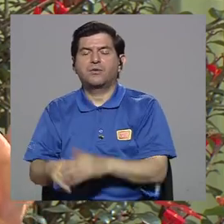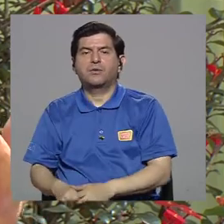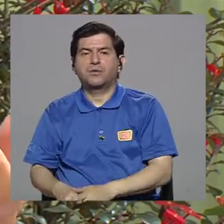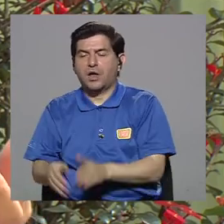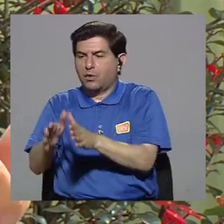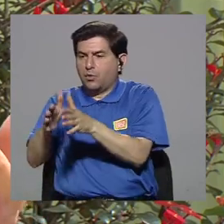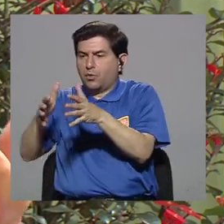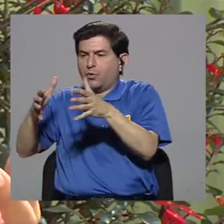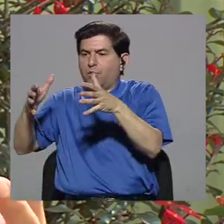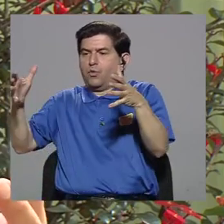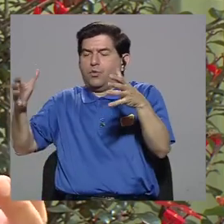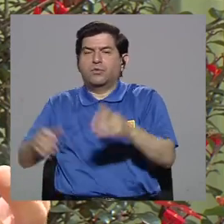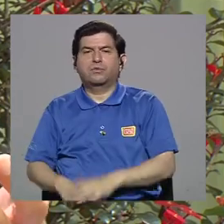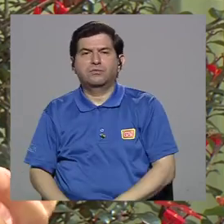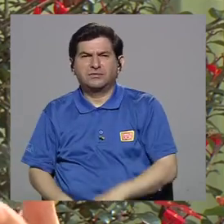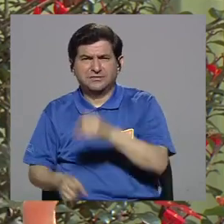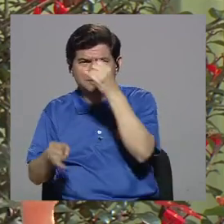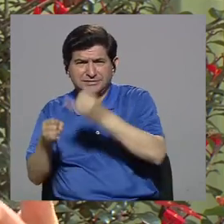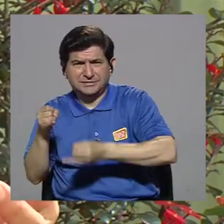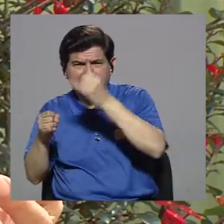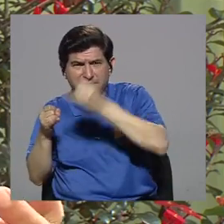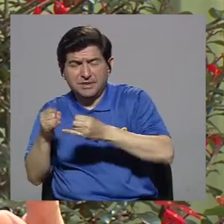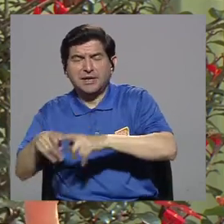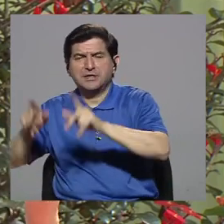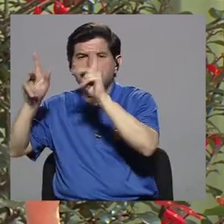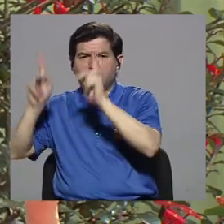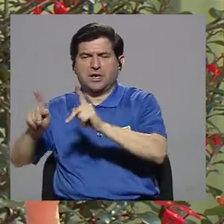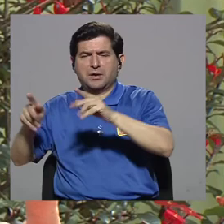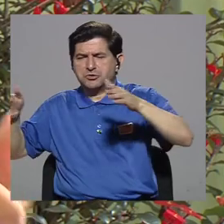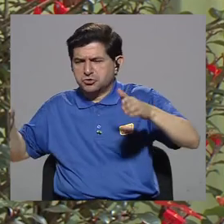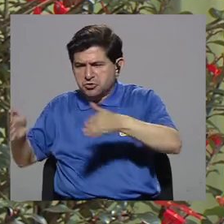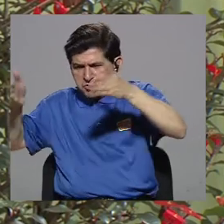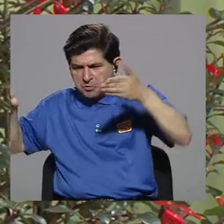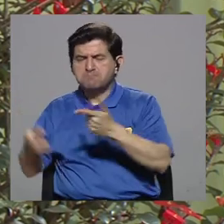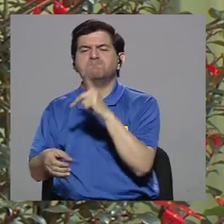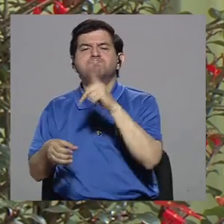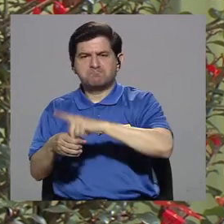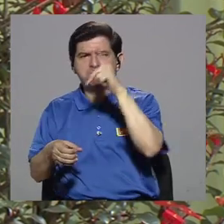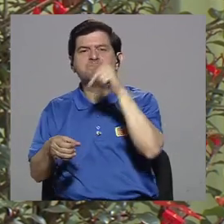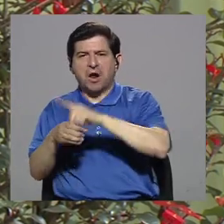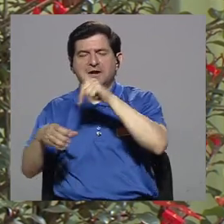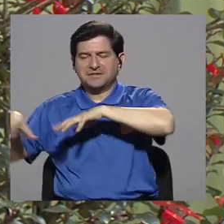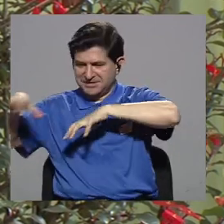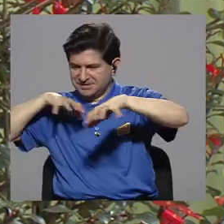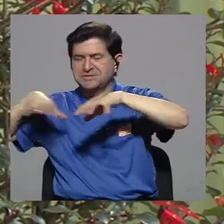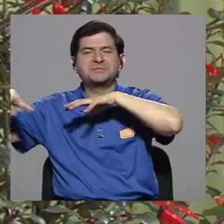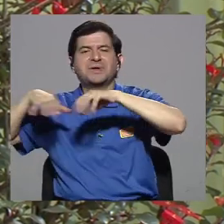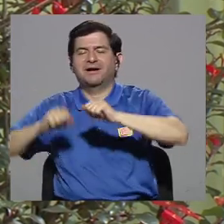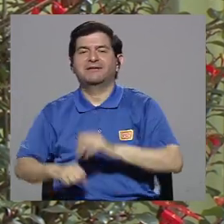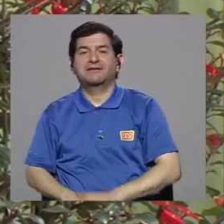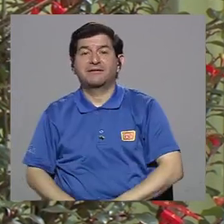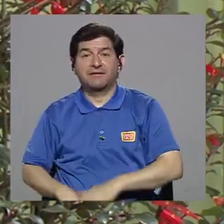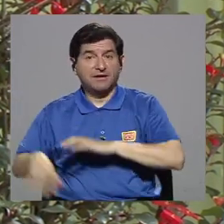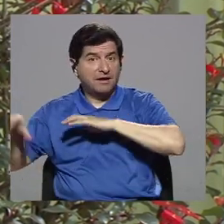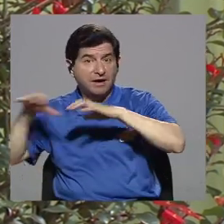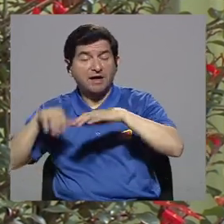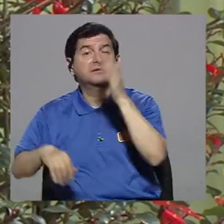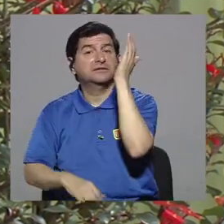culmina en que la persona se motiva a participar en actividades. En actividades que sabe que le van a hacer bien